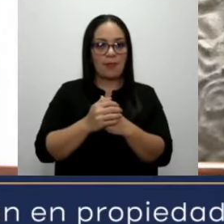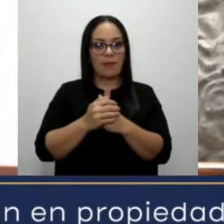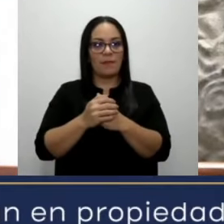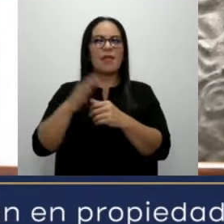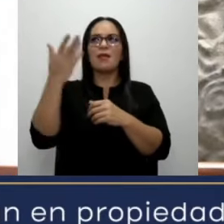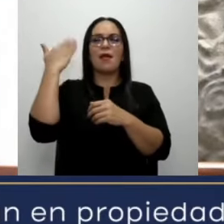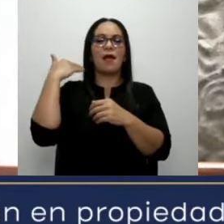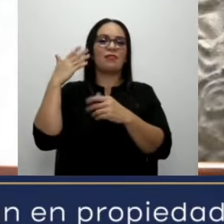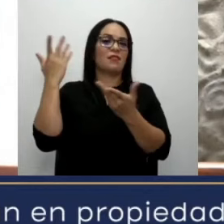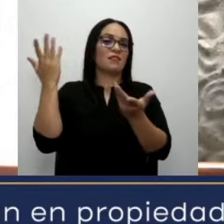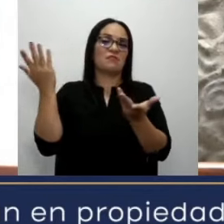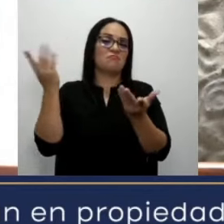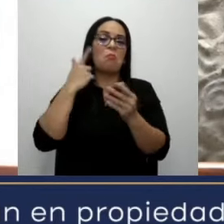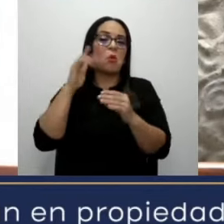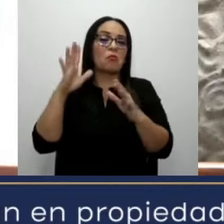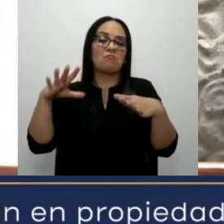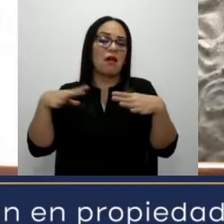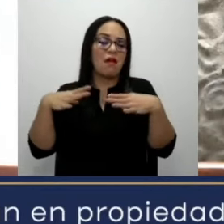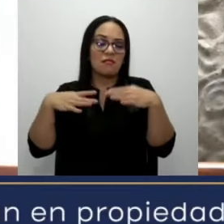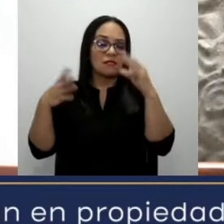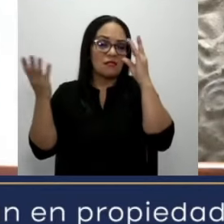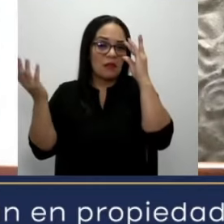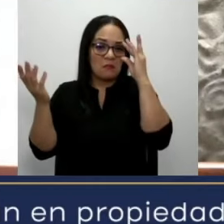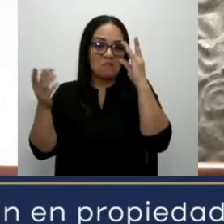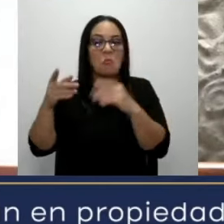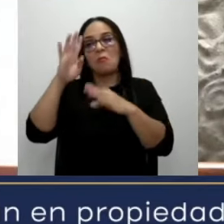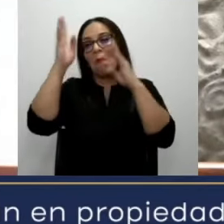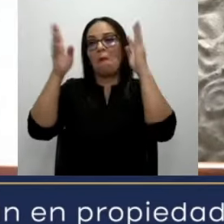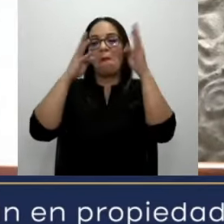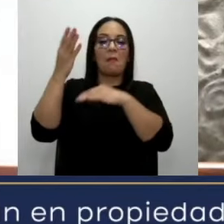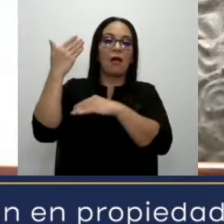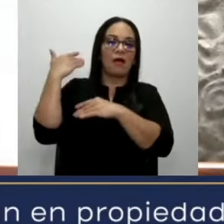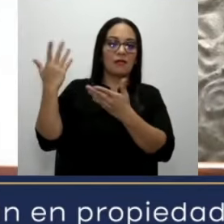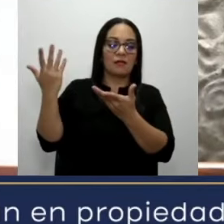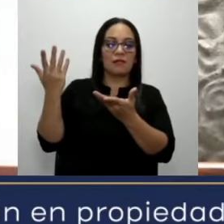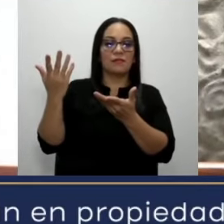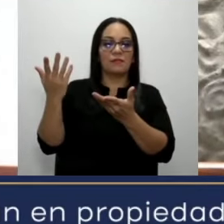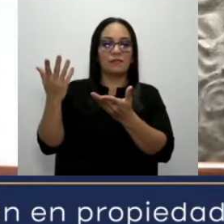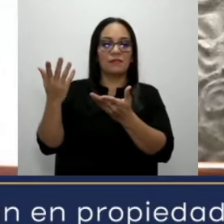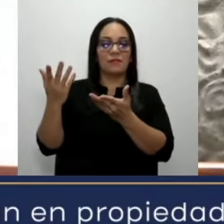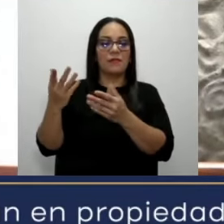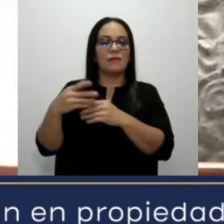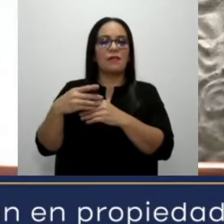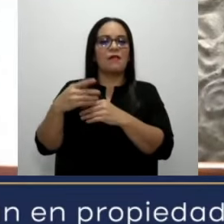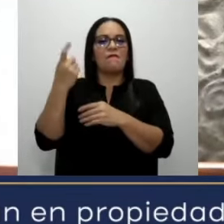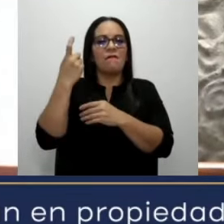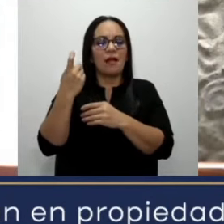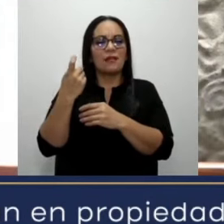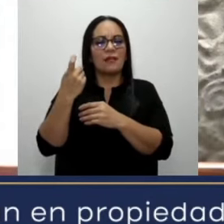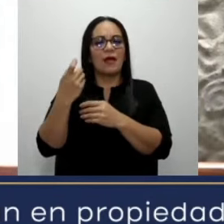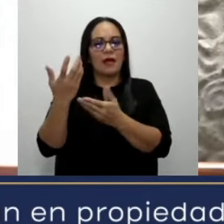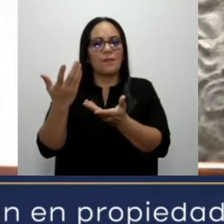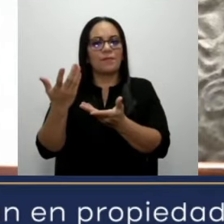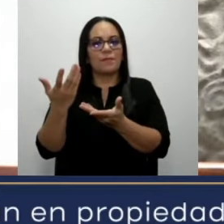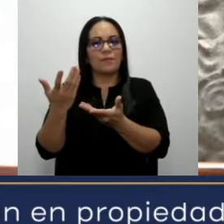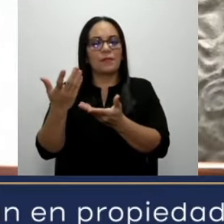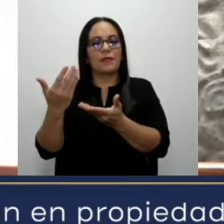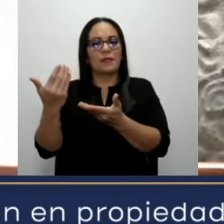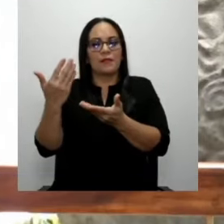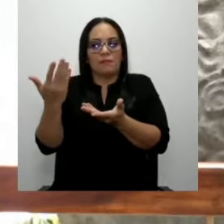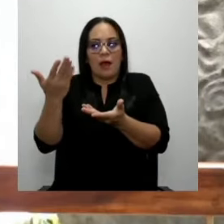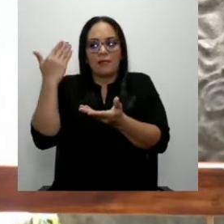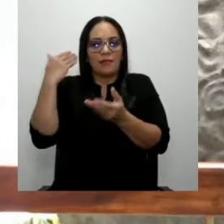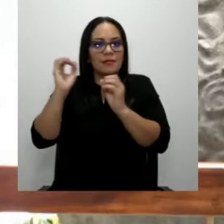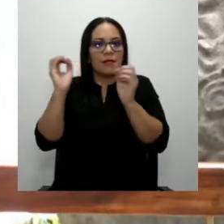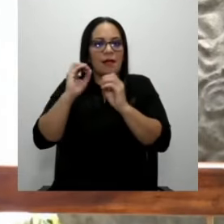desidia, por puro patear la bola para adelante, por pura falta de que alguien obligara a